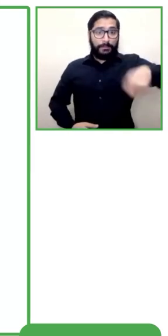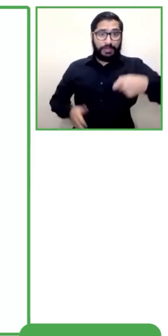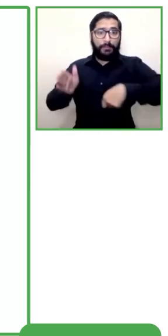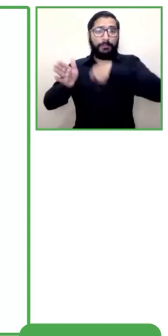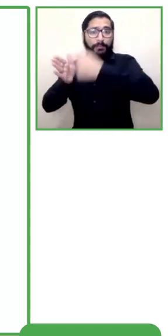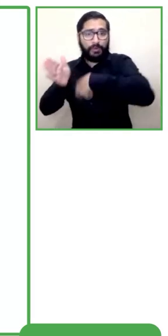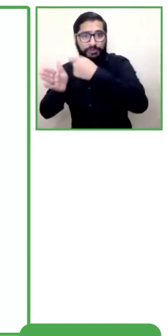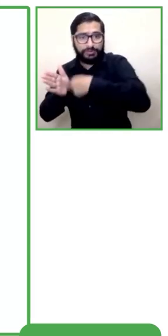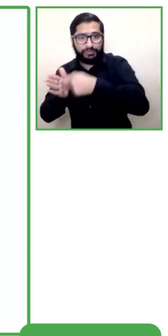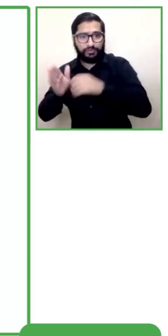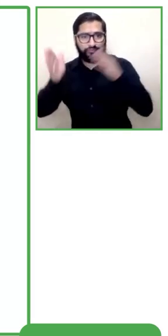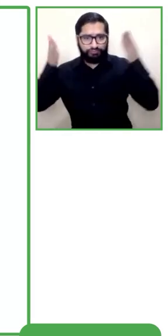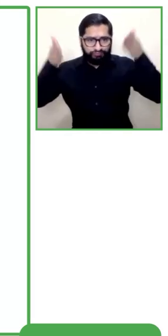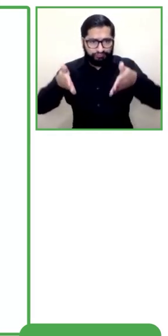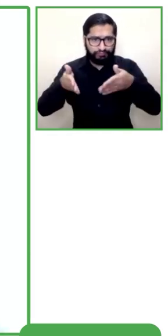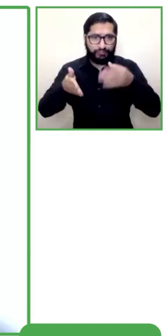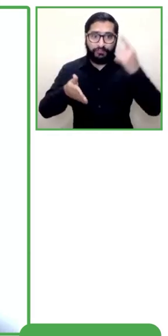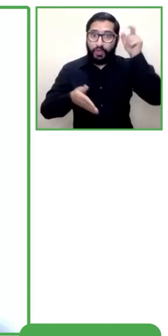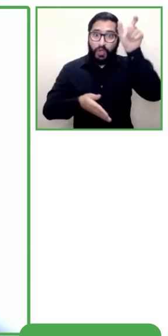FENASCOL.